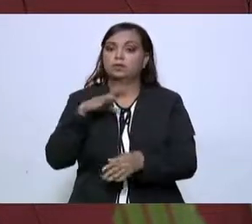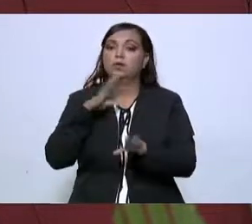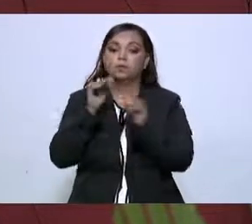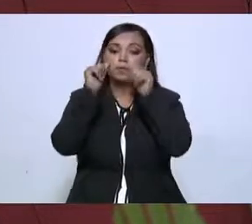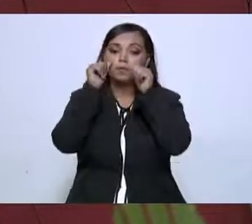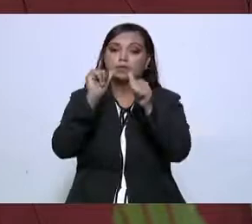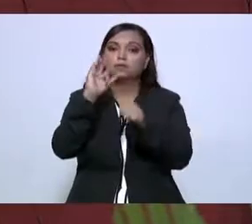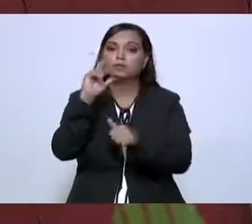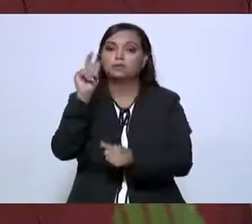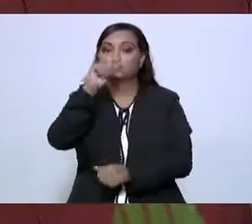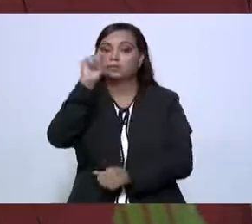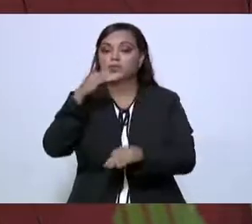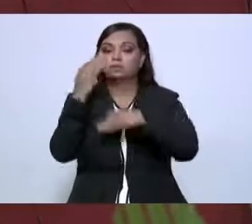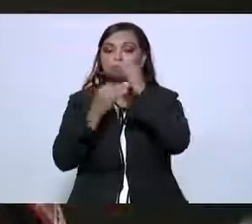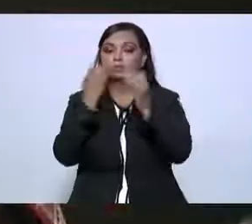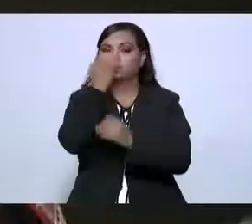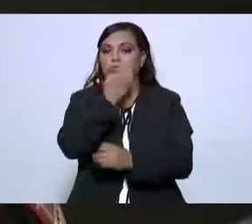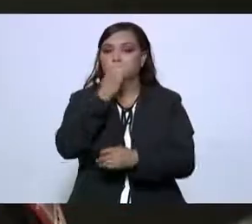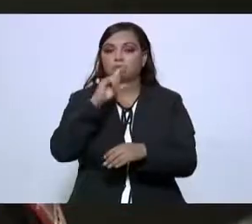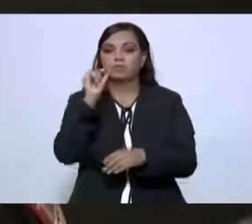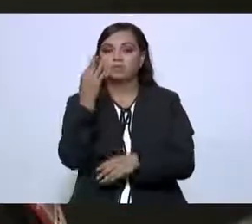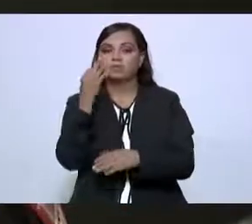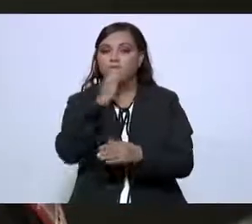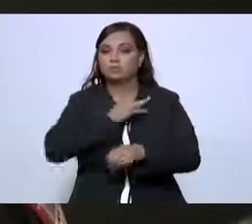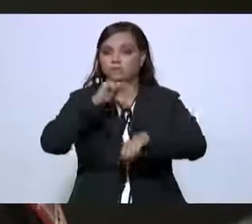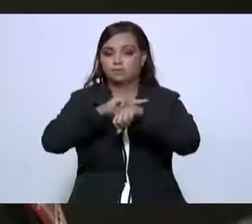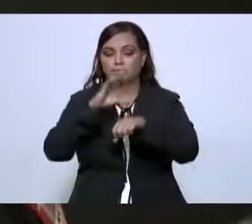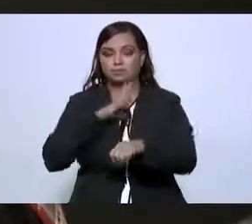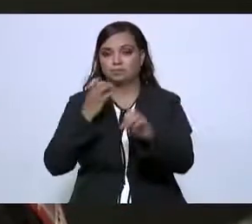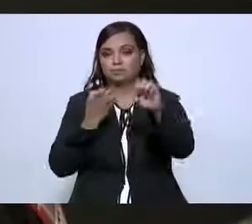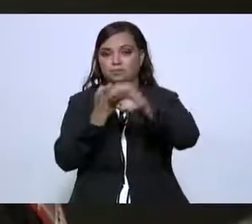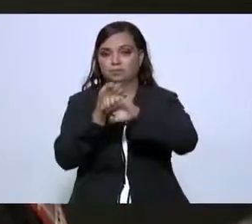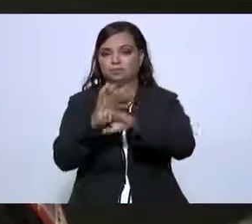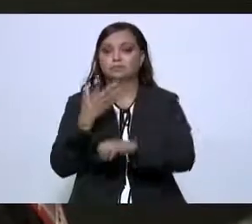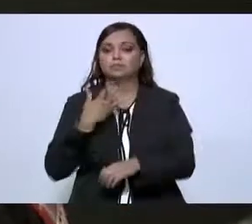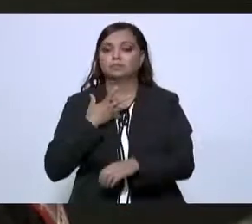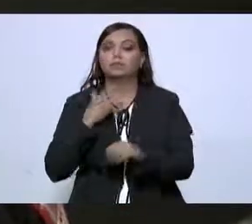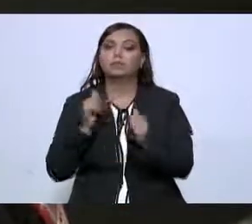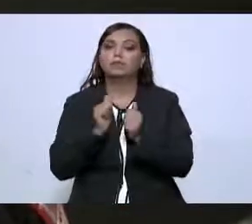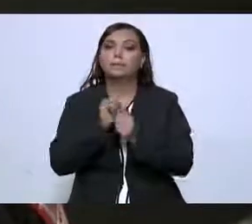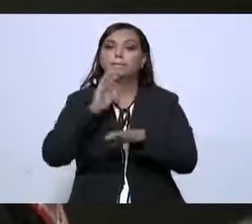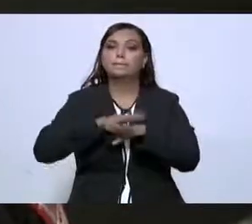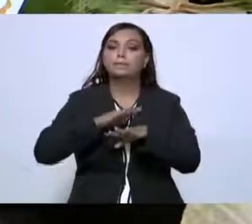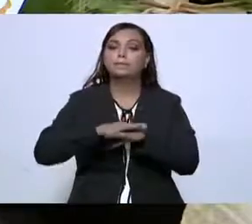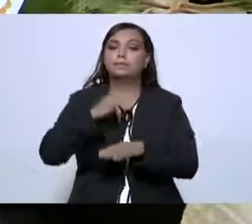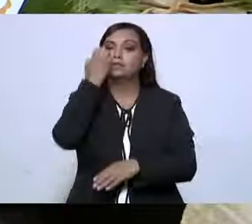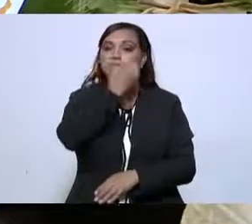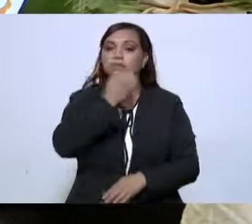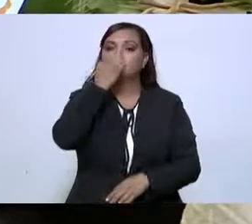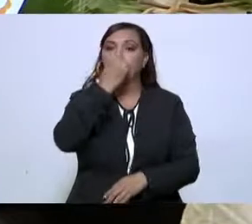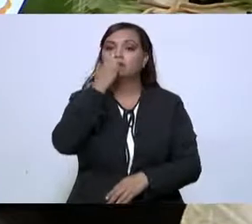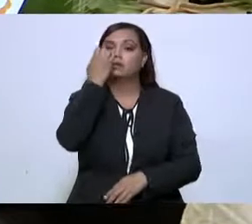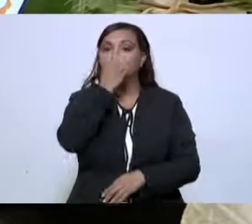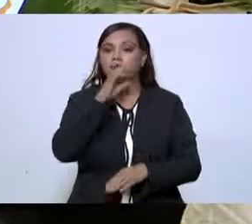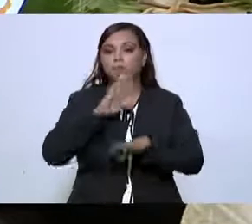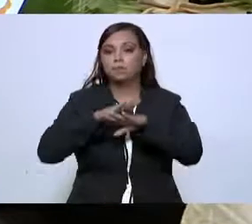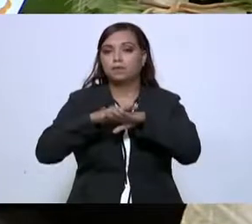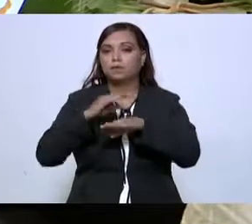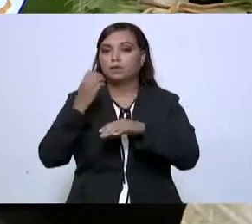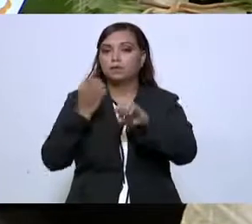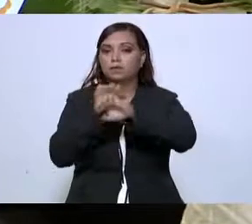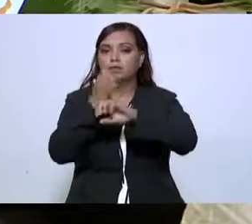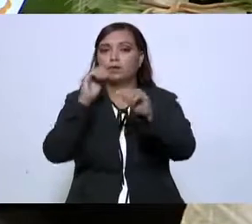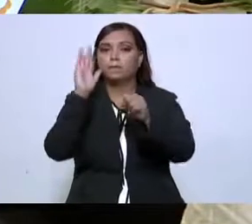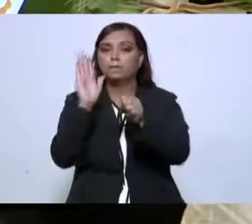del total de escuelas de los 43 municipios. Manejamos tres mil 625 escuelas en la entidad porque tiene que ver con